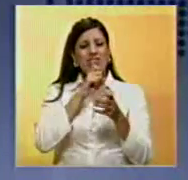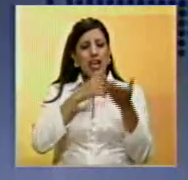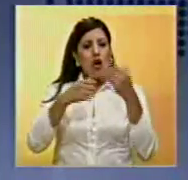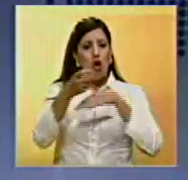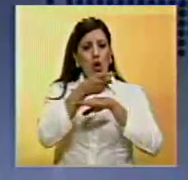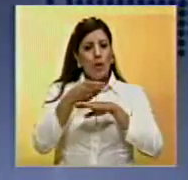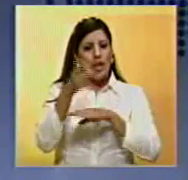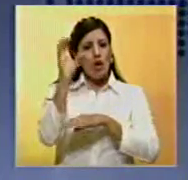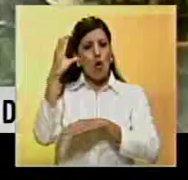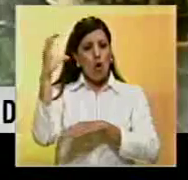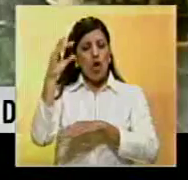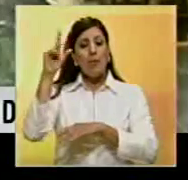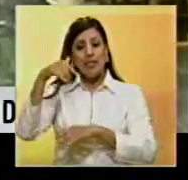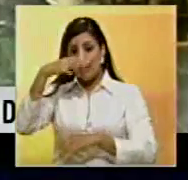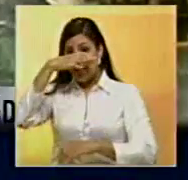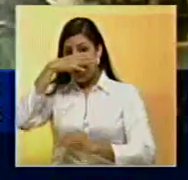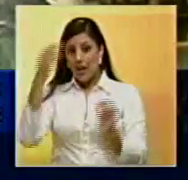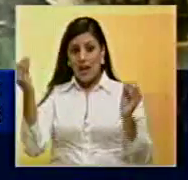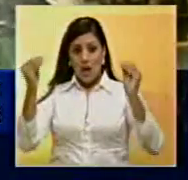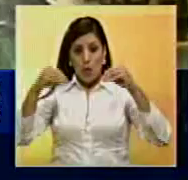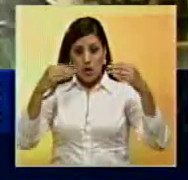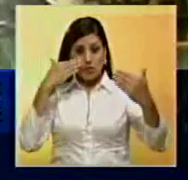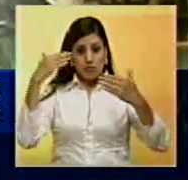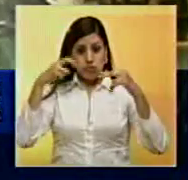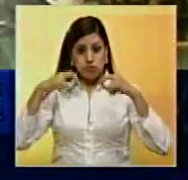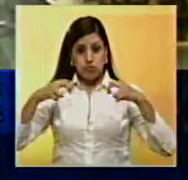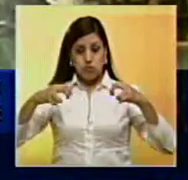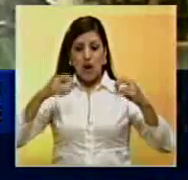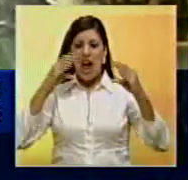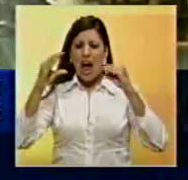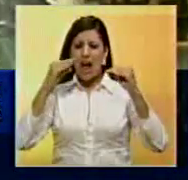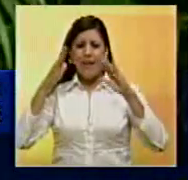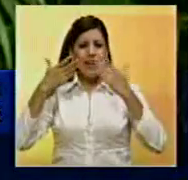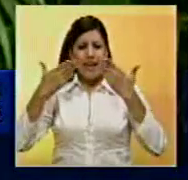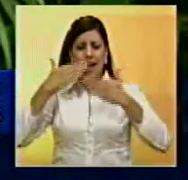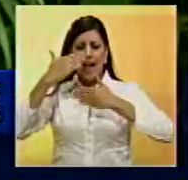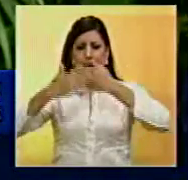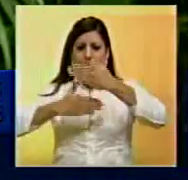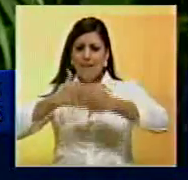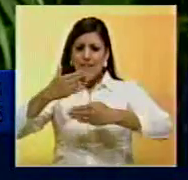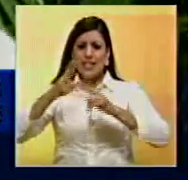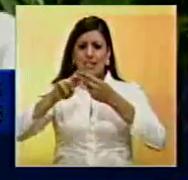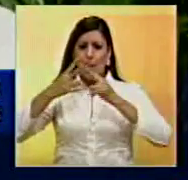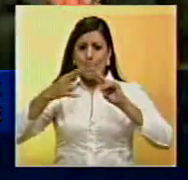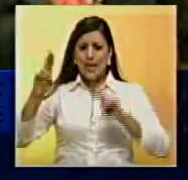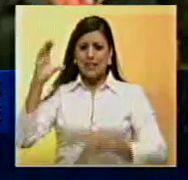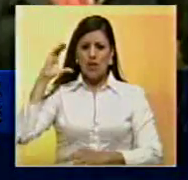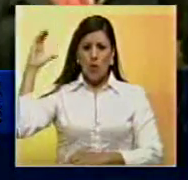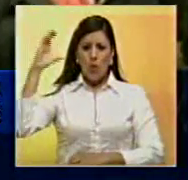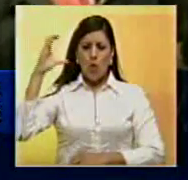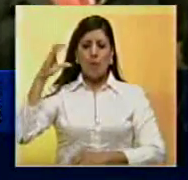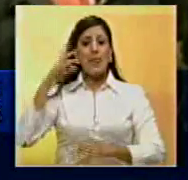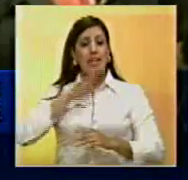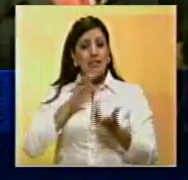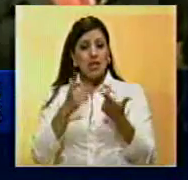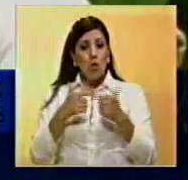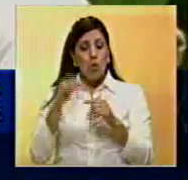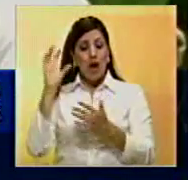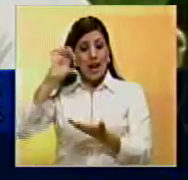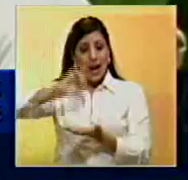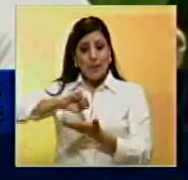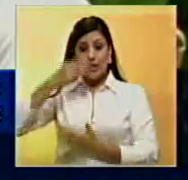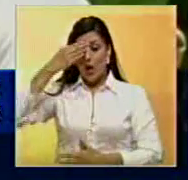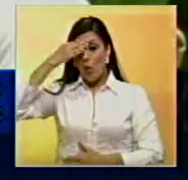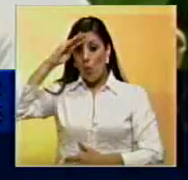negociaciones de paz. En el encuentro, los participantes conversaron sobre los avances de los diálogos de paz de Colombia que tienen lugar en la capital